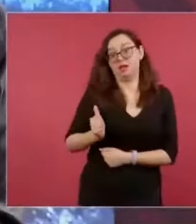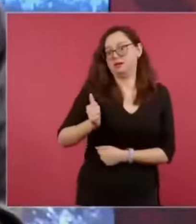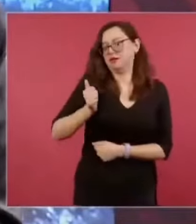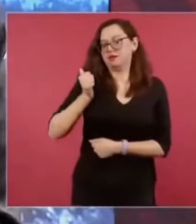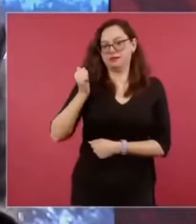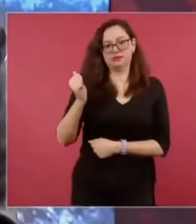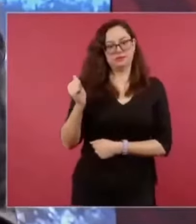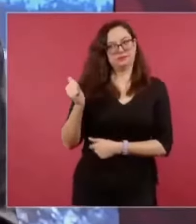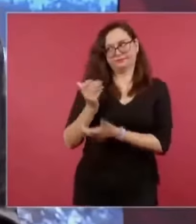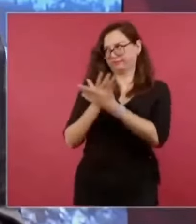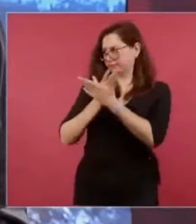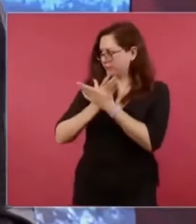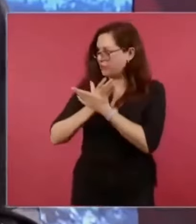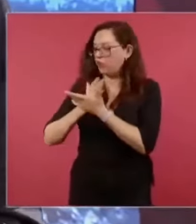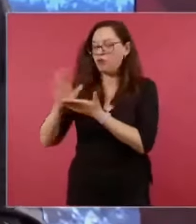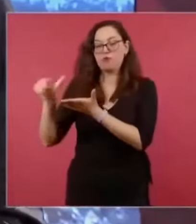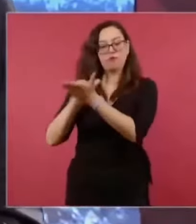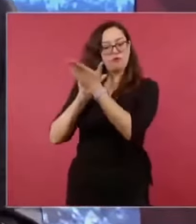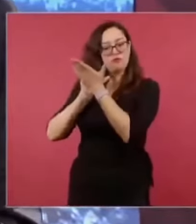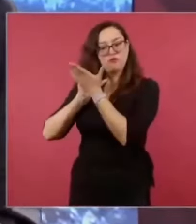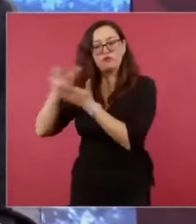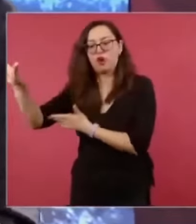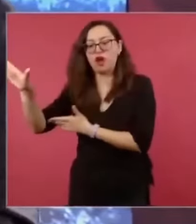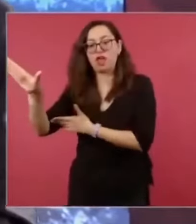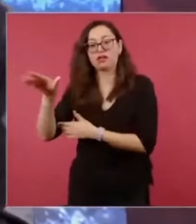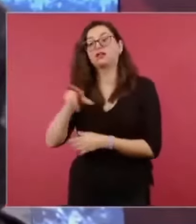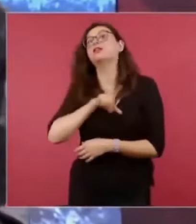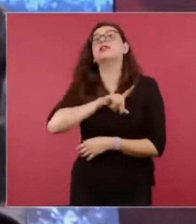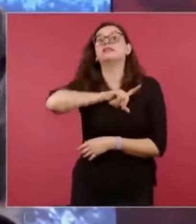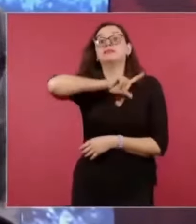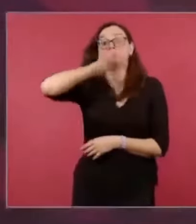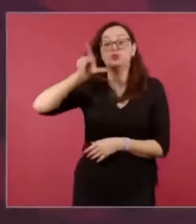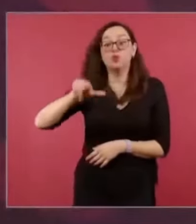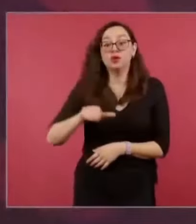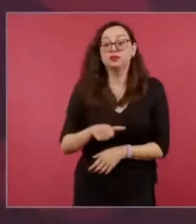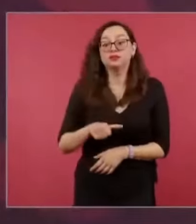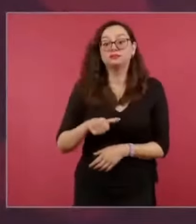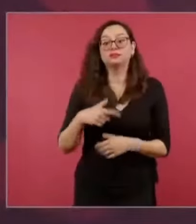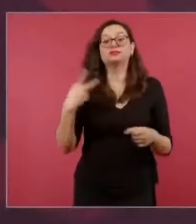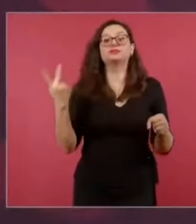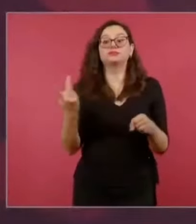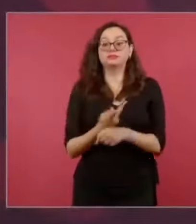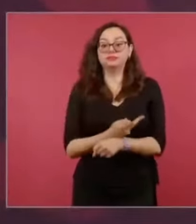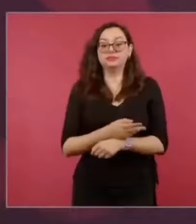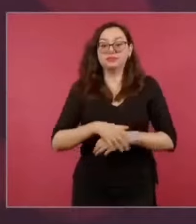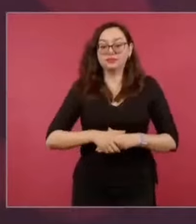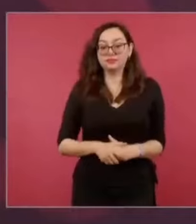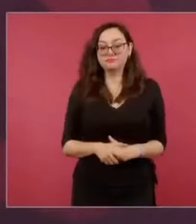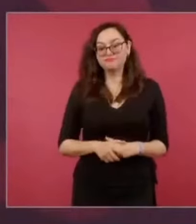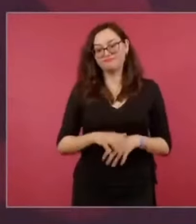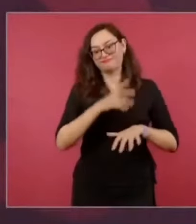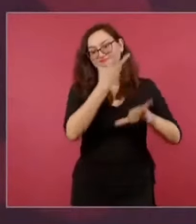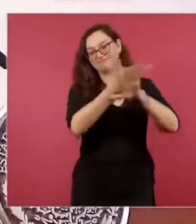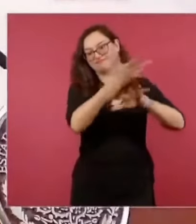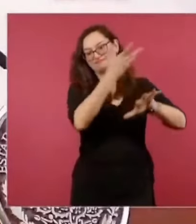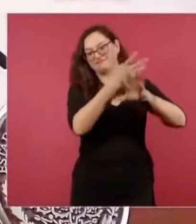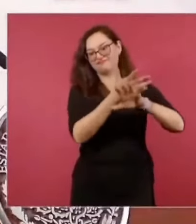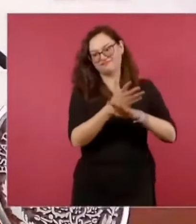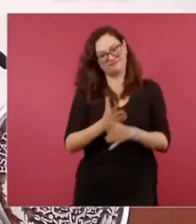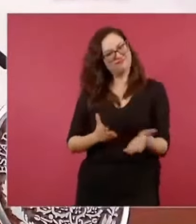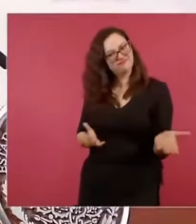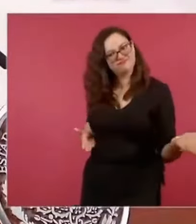Luego viene el gran zarpazo, la primera invasión estadounidense,